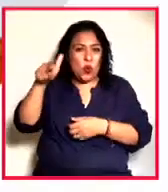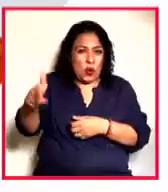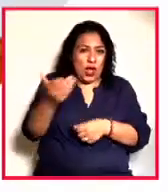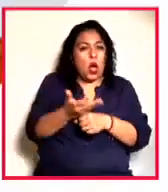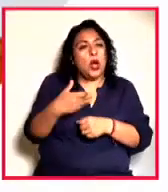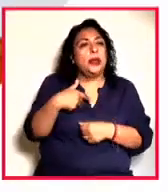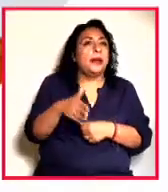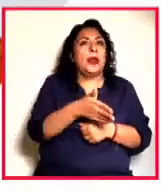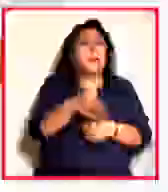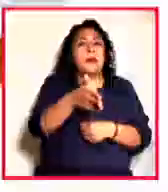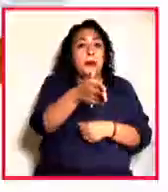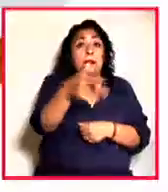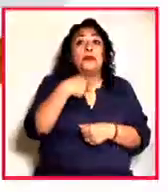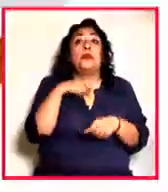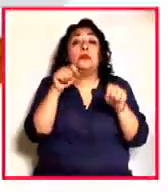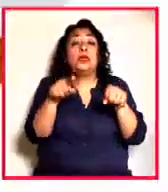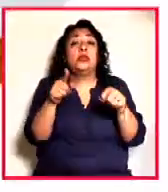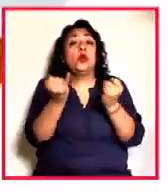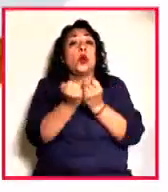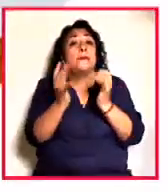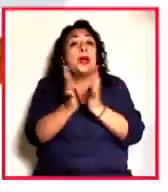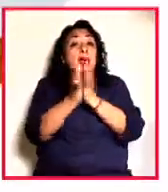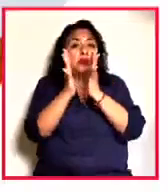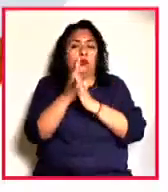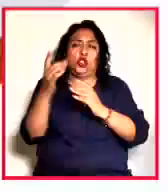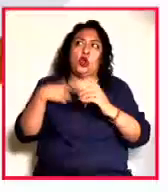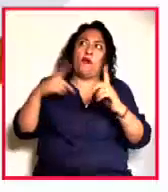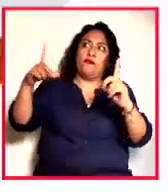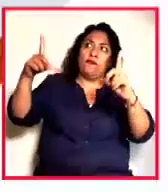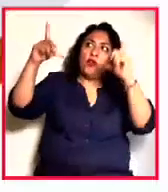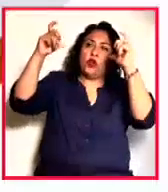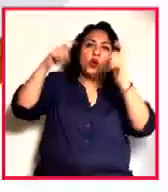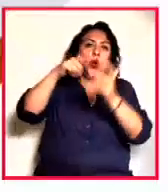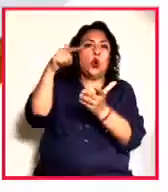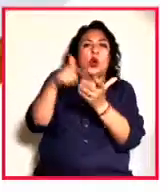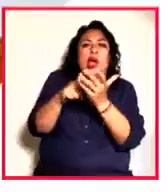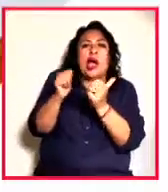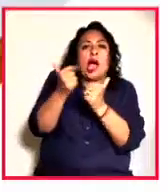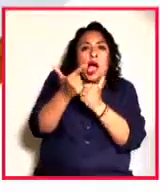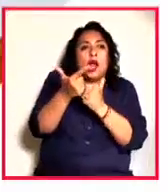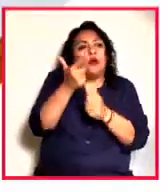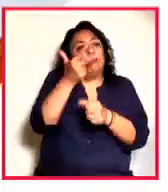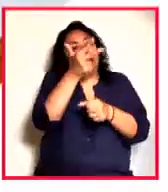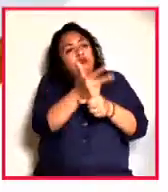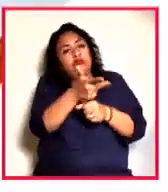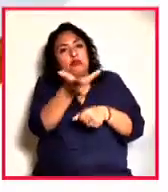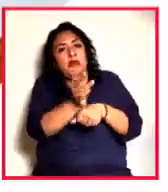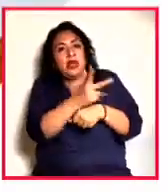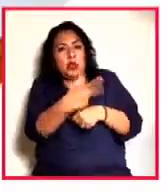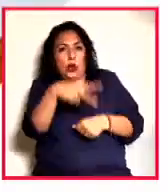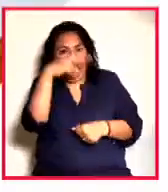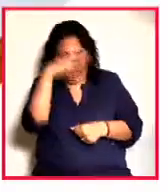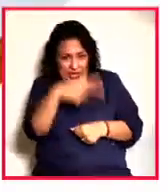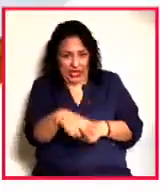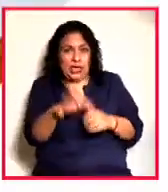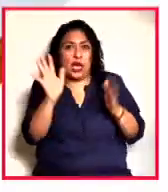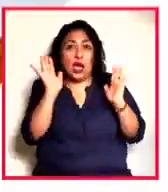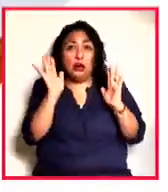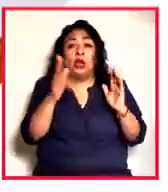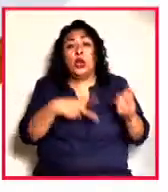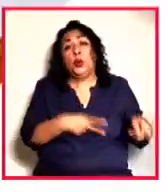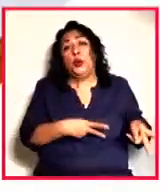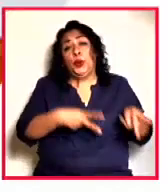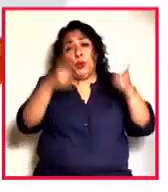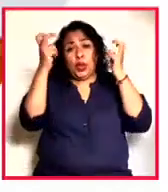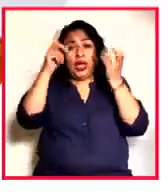También puedes participar tomándote una foto en algún lugar donde se haya filmado una película mexicana. Basta con subirla a